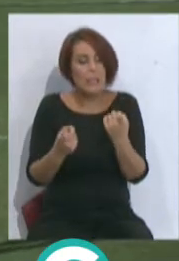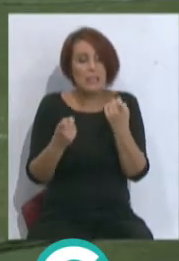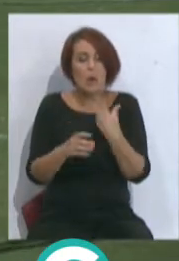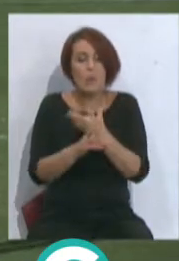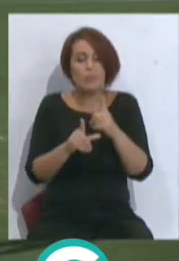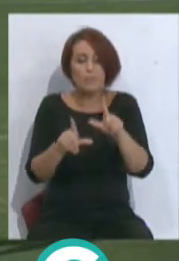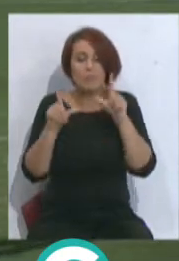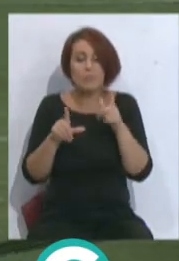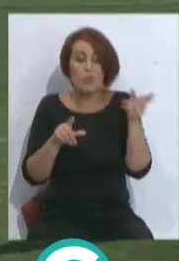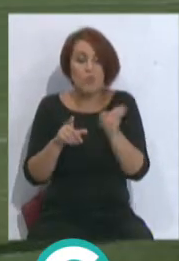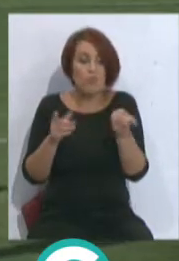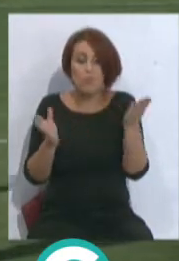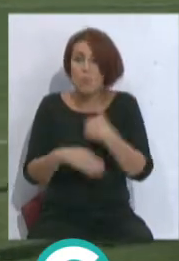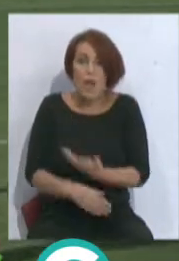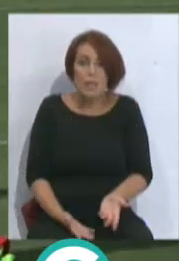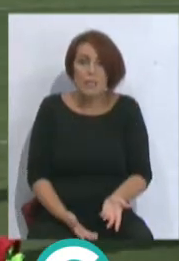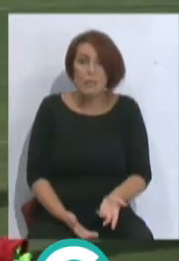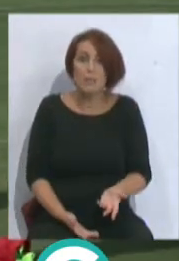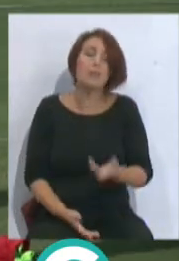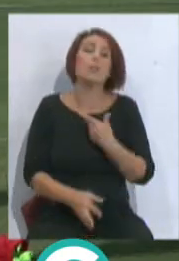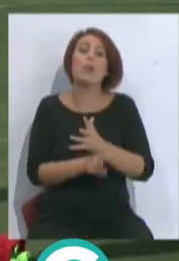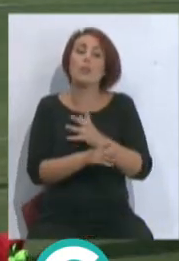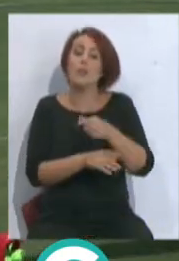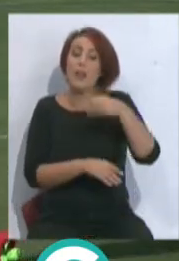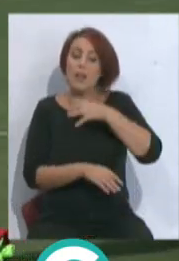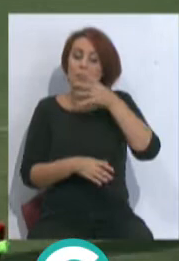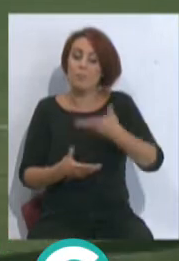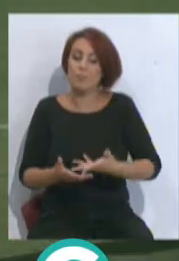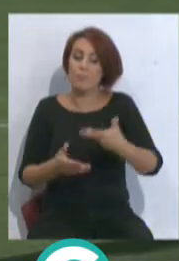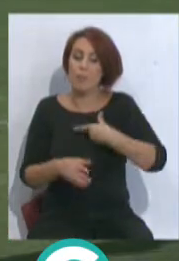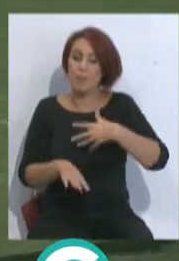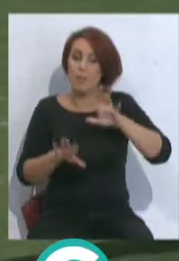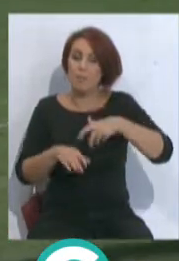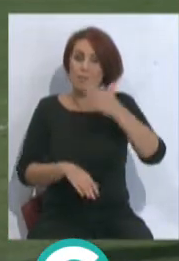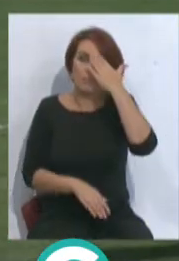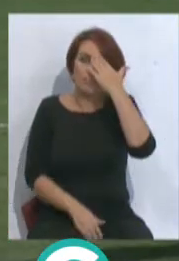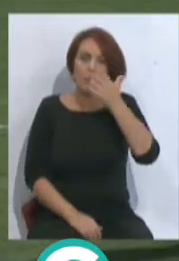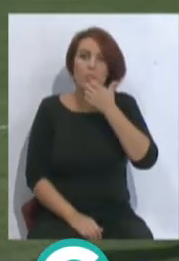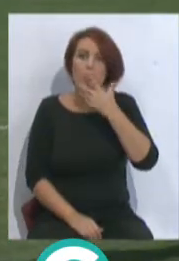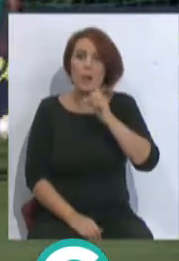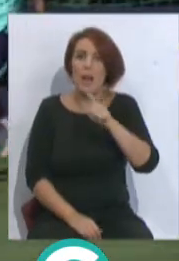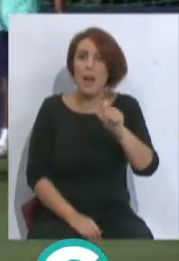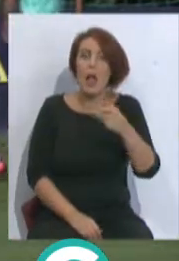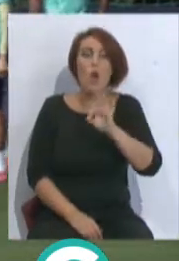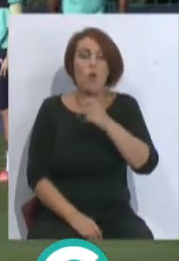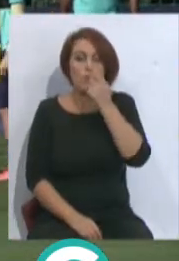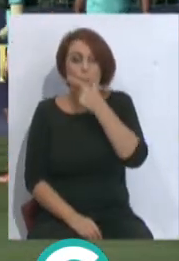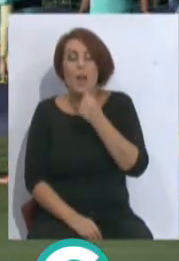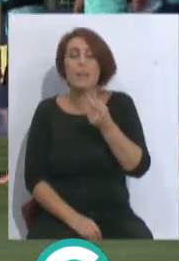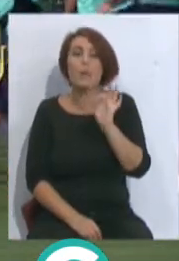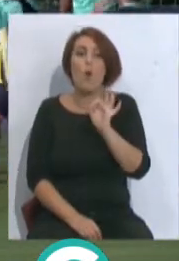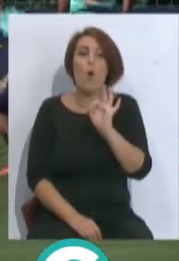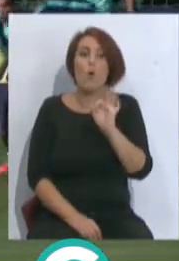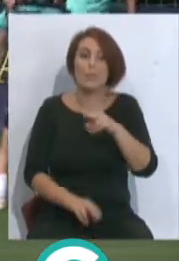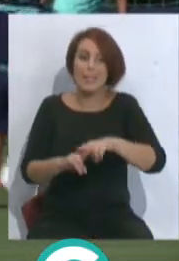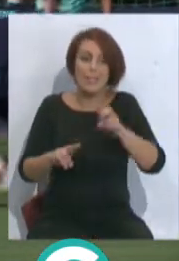titularísimos que no han llegado y que encima los jugadores que forman la columna vertebral del Cádiz, como son los Cala, como son los Osemaris, como es